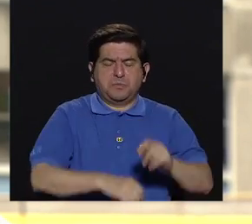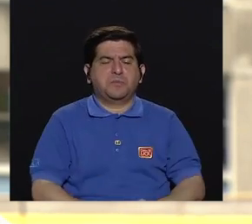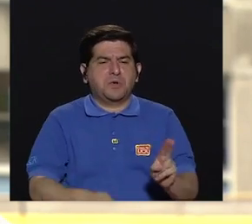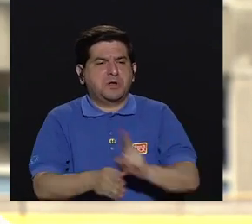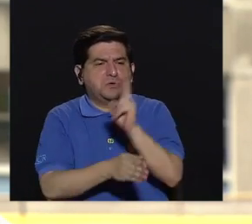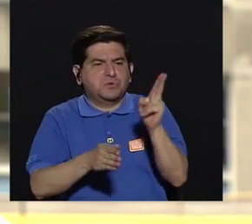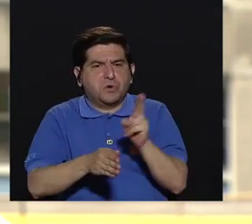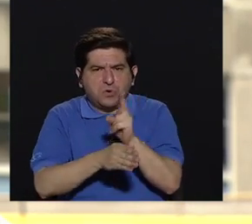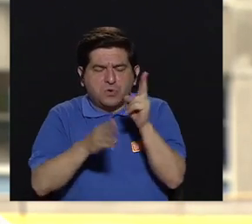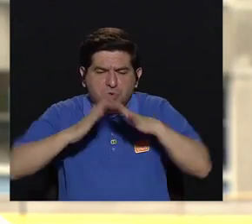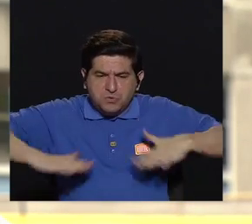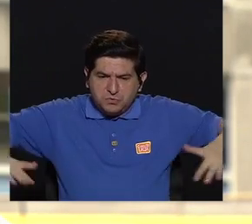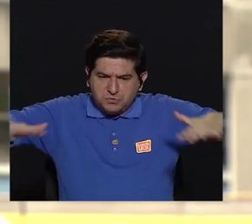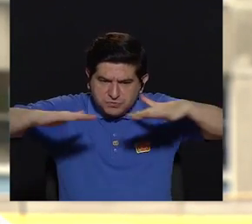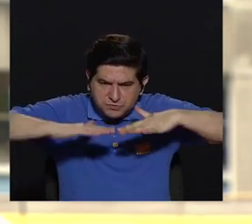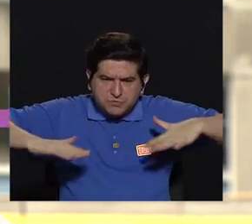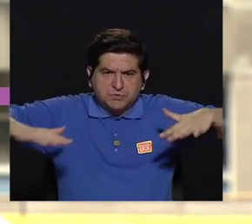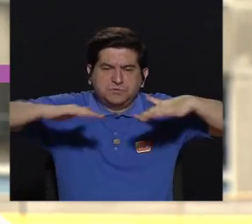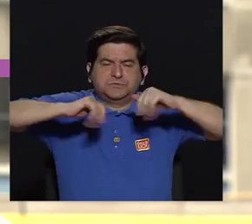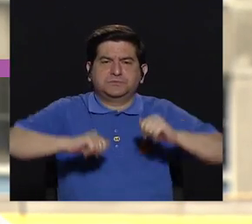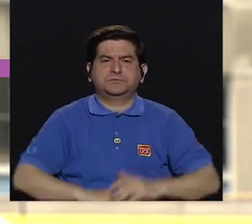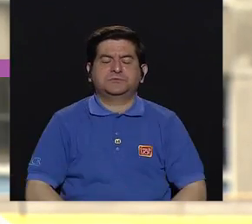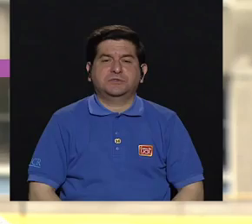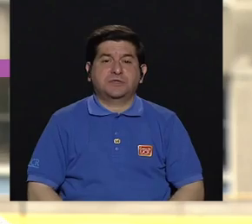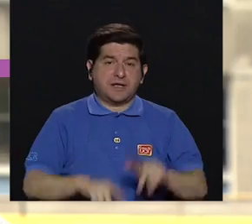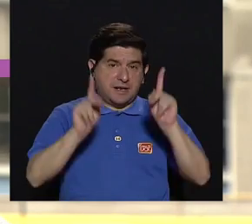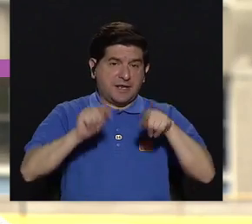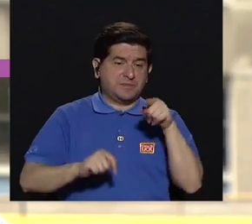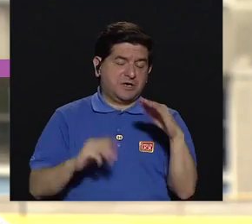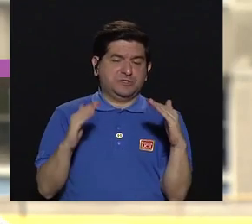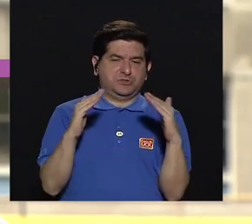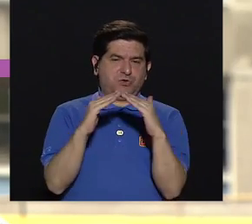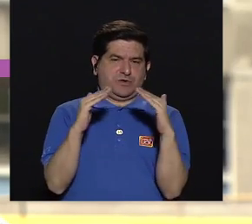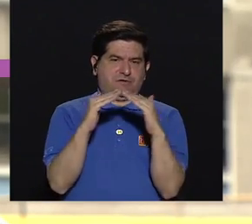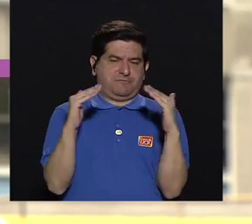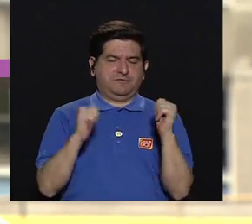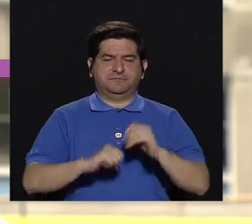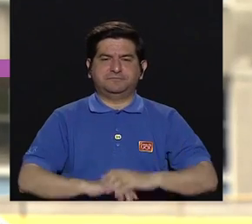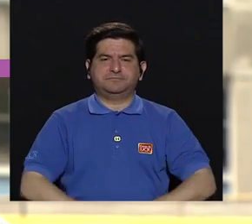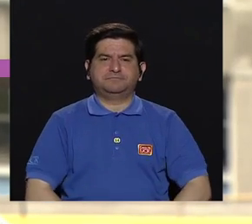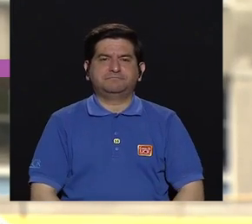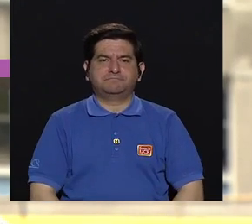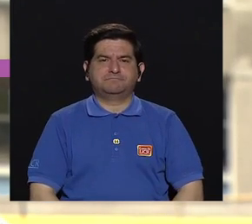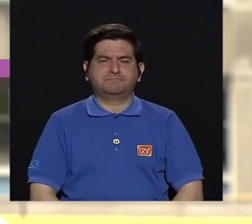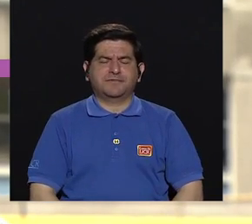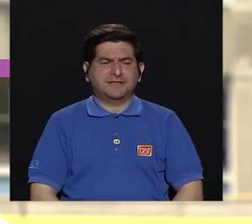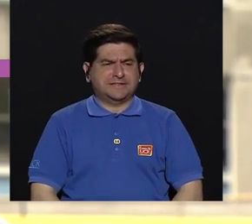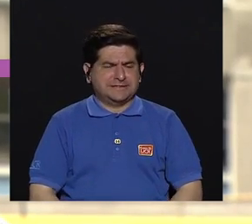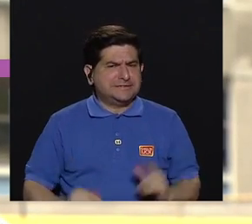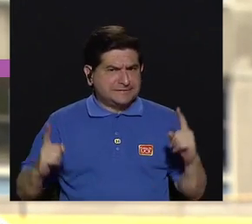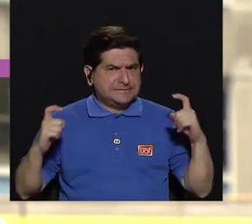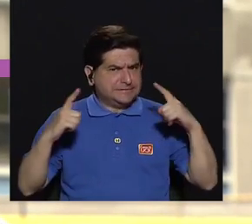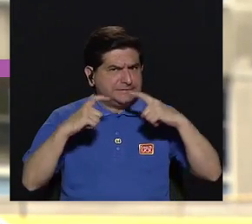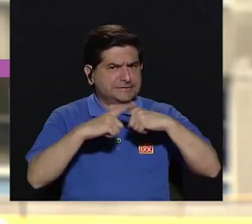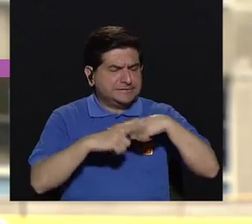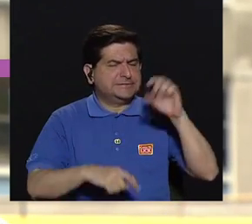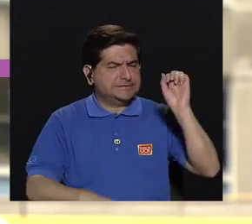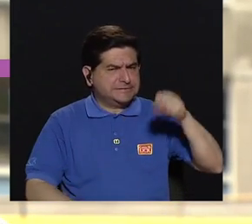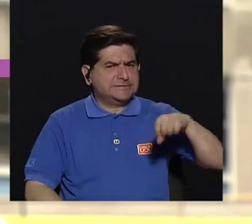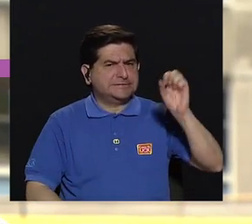cómo utiliza el espacio el habitante en esa vivienda. Es muy complejo,